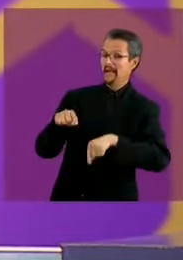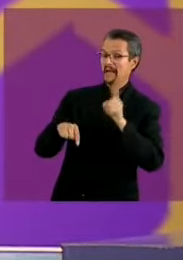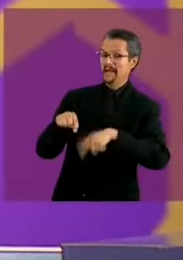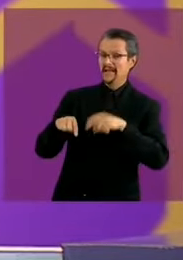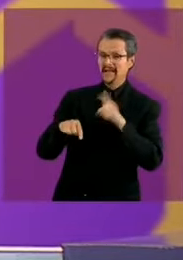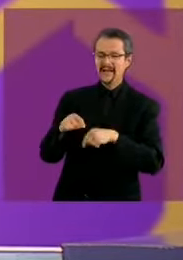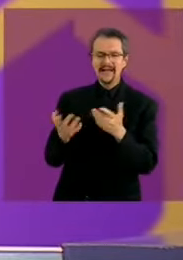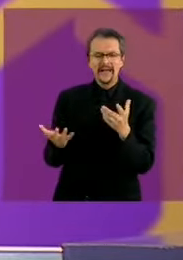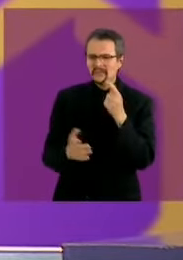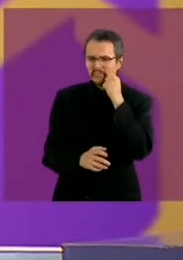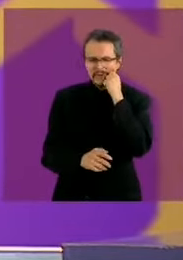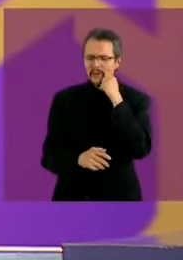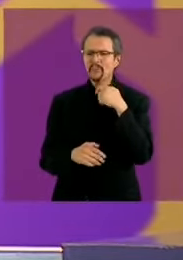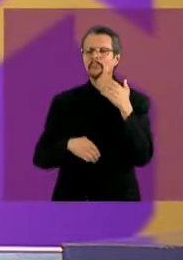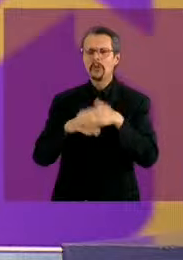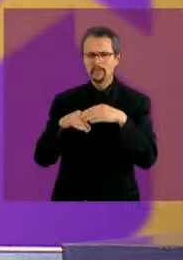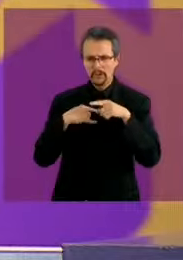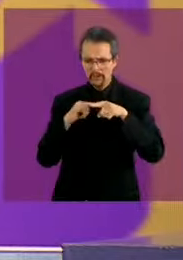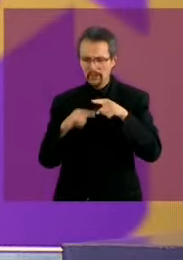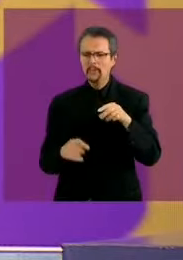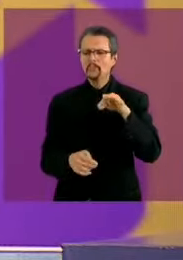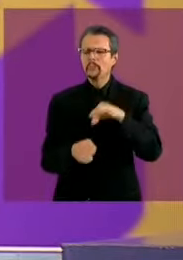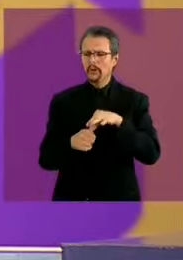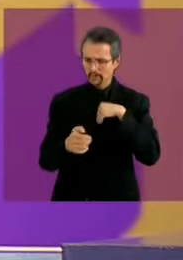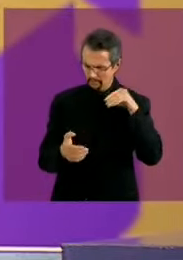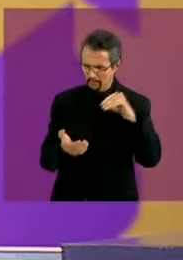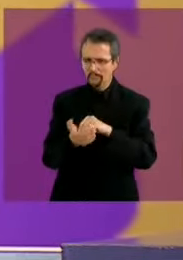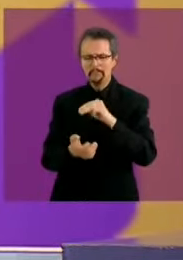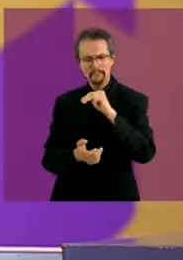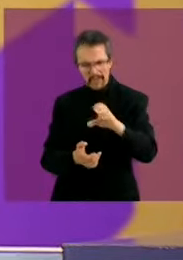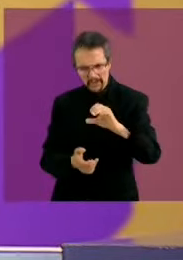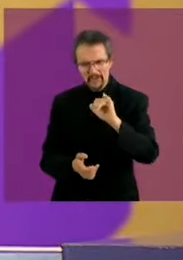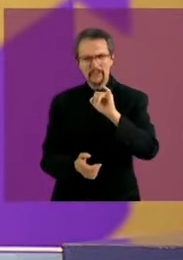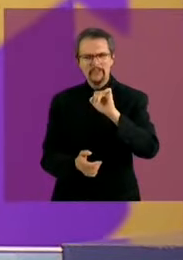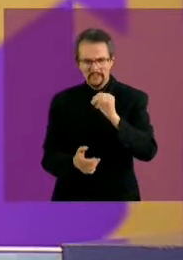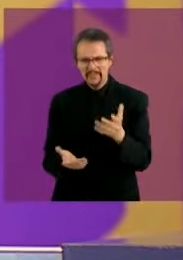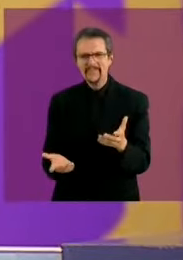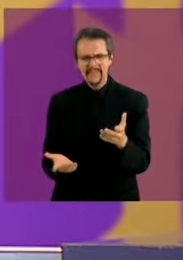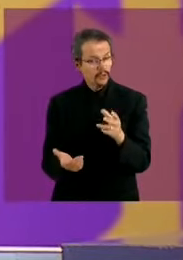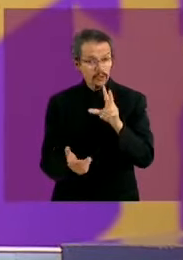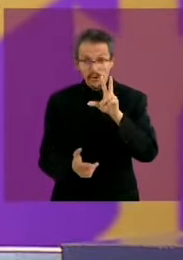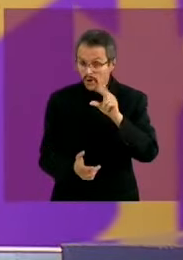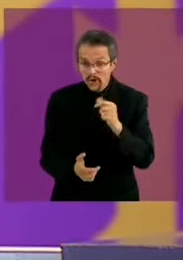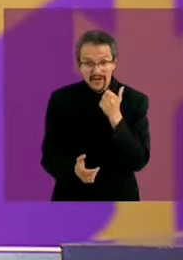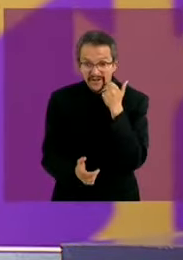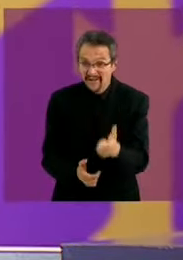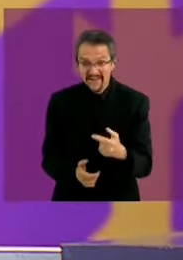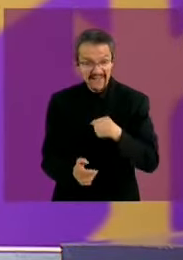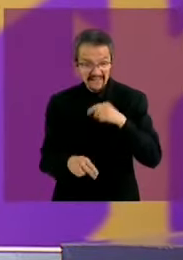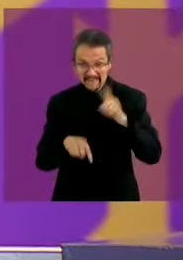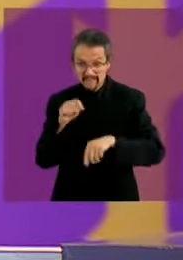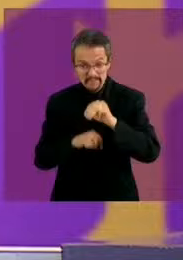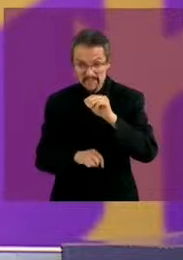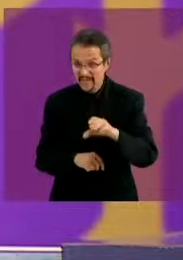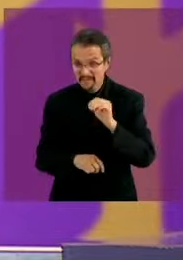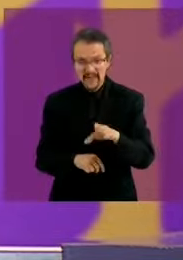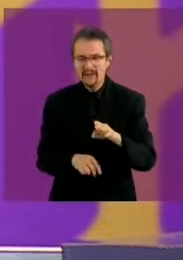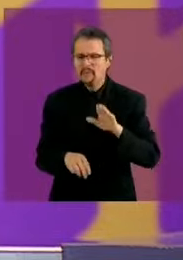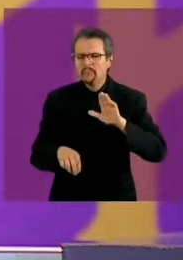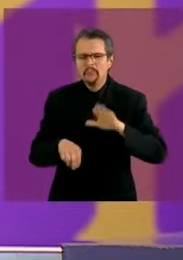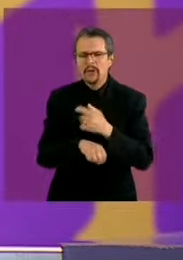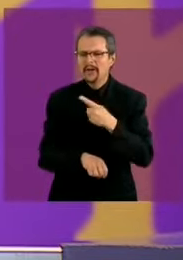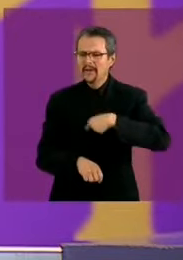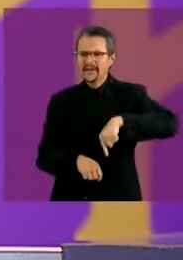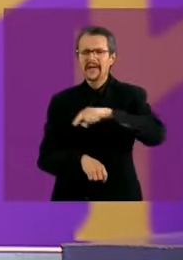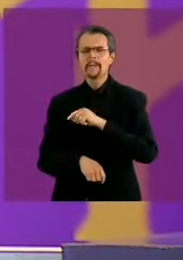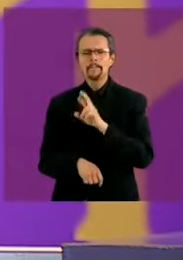aquí estamos y estamos demostrando por qué no querían una tercera opción en la contienda porque es mejor al pasado y al